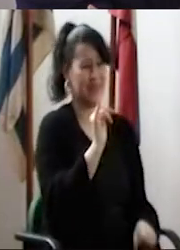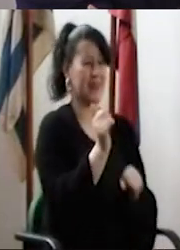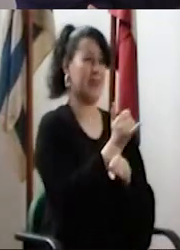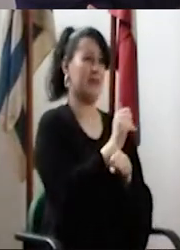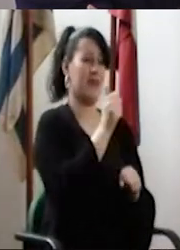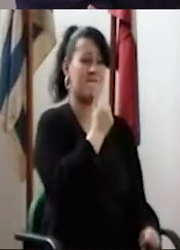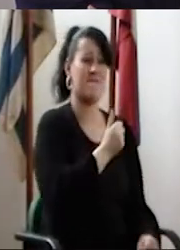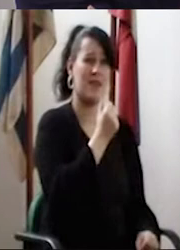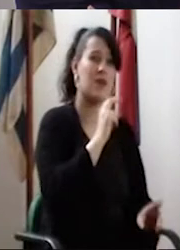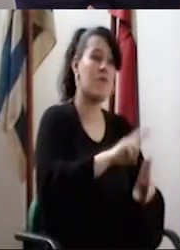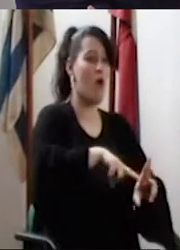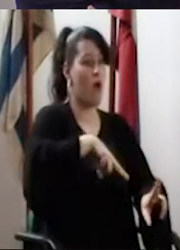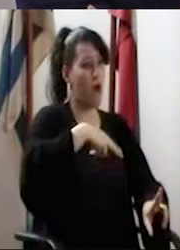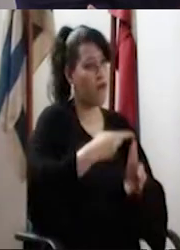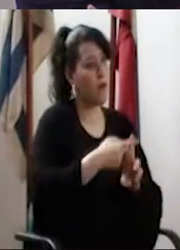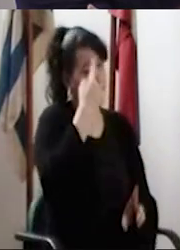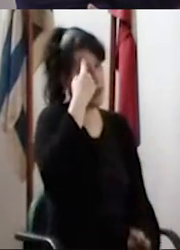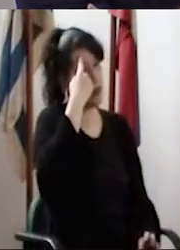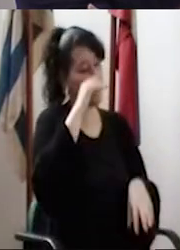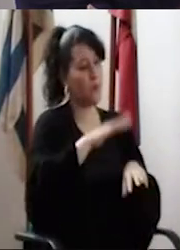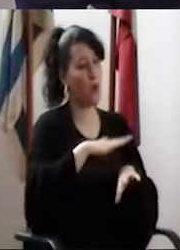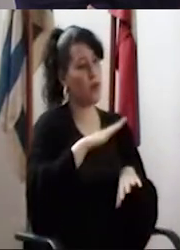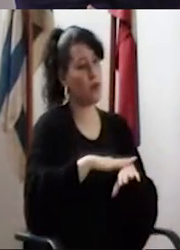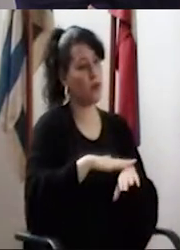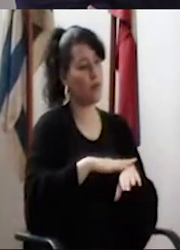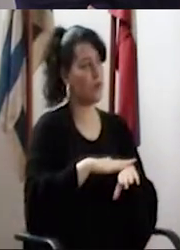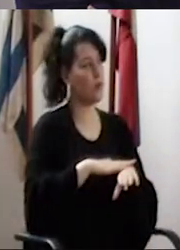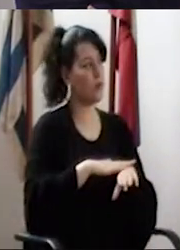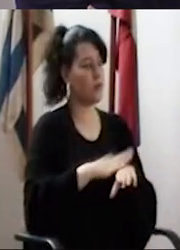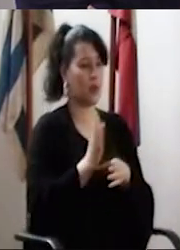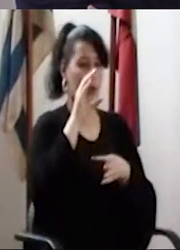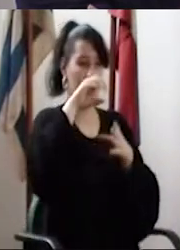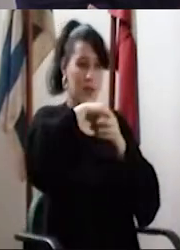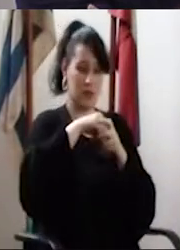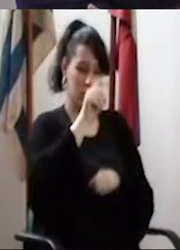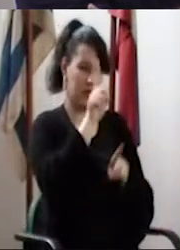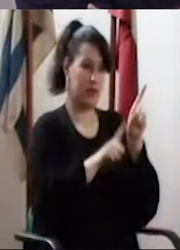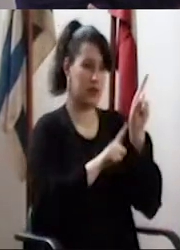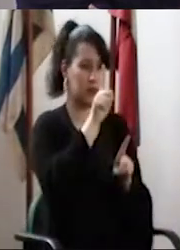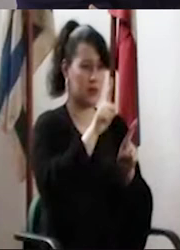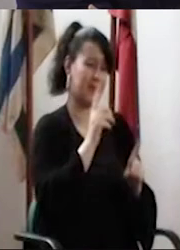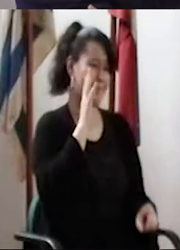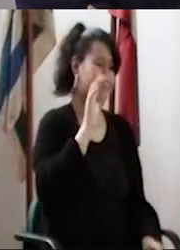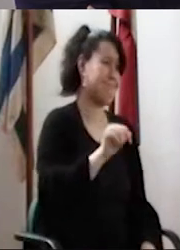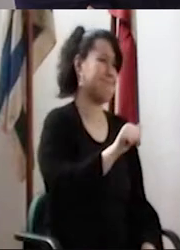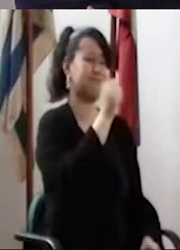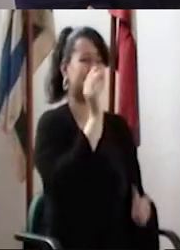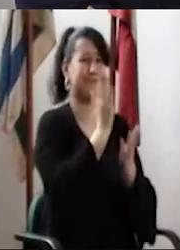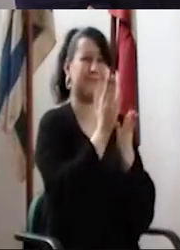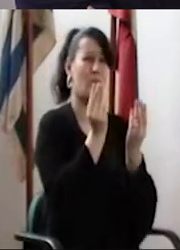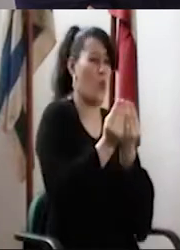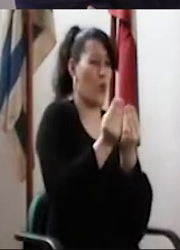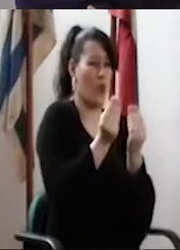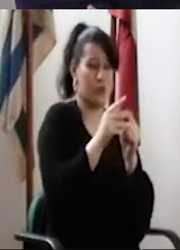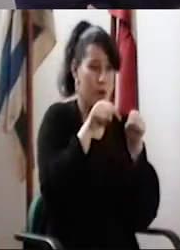el ISEF es una institución vieja que se repensó en el momento que se integró a la universidad y ganó